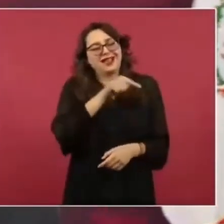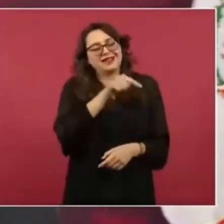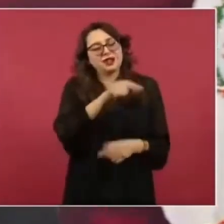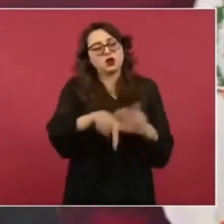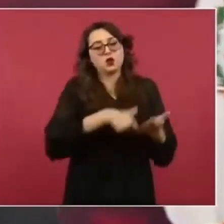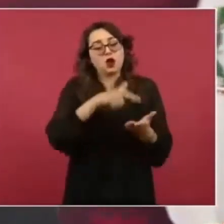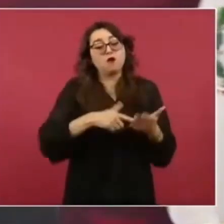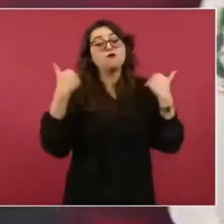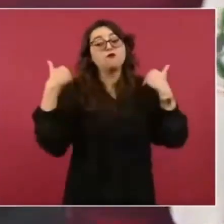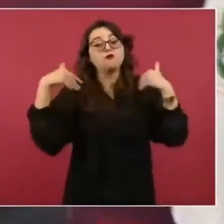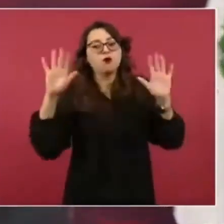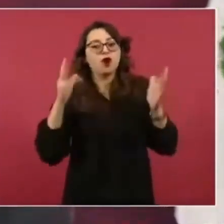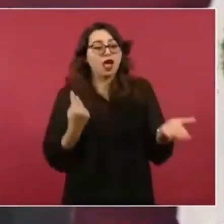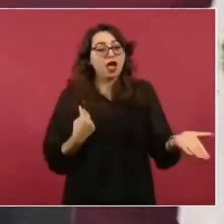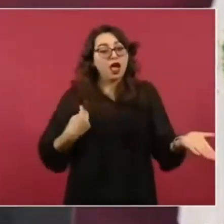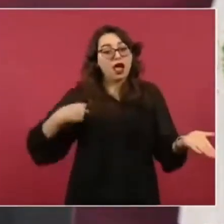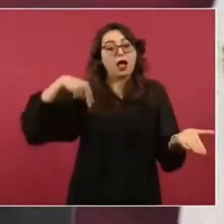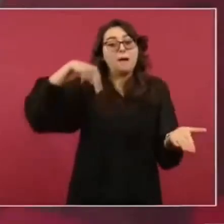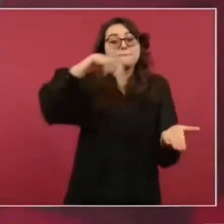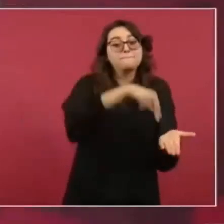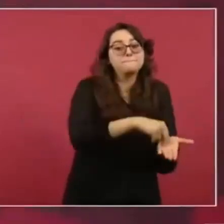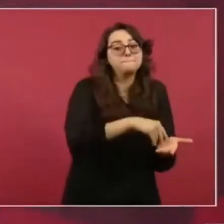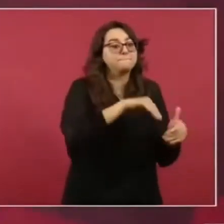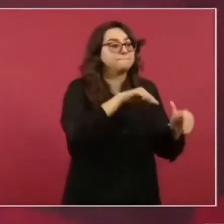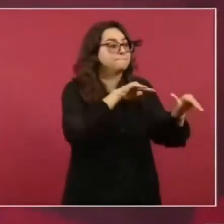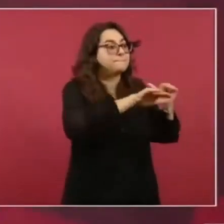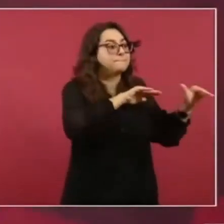porque este es el ejemplo de California.